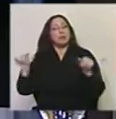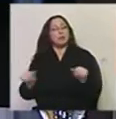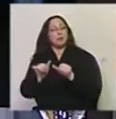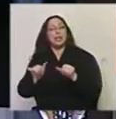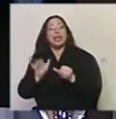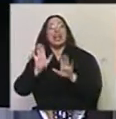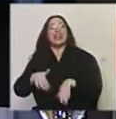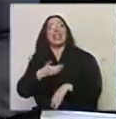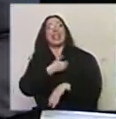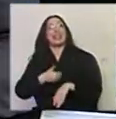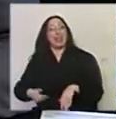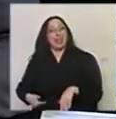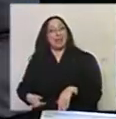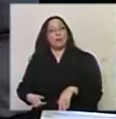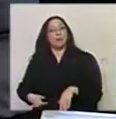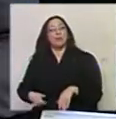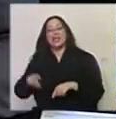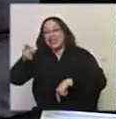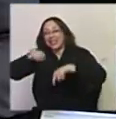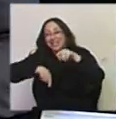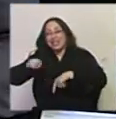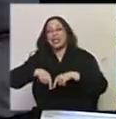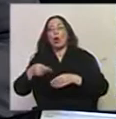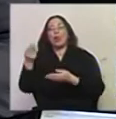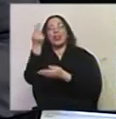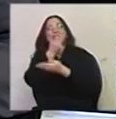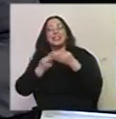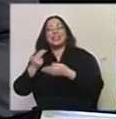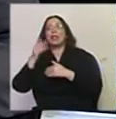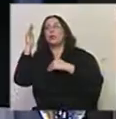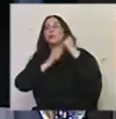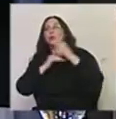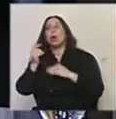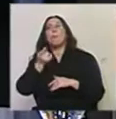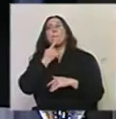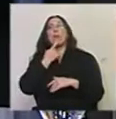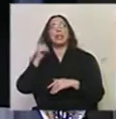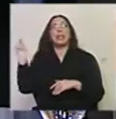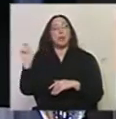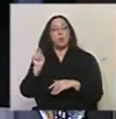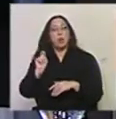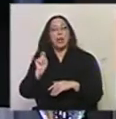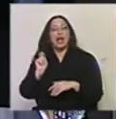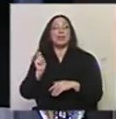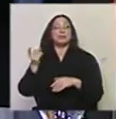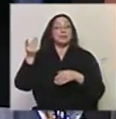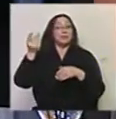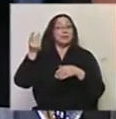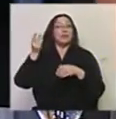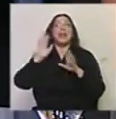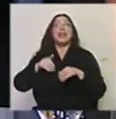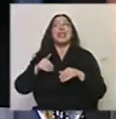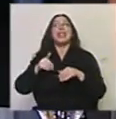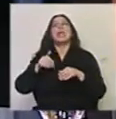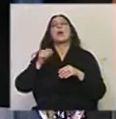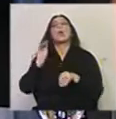los estados, la gestión, diseño y construcción de políticas públicas en materia de cultura.